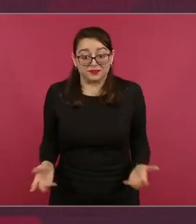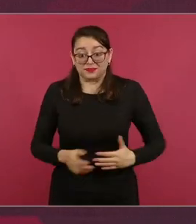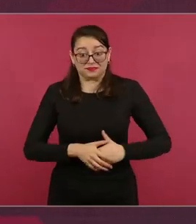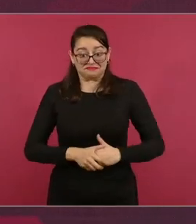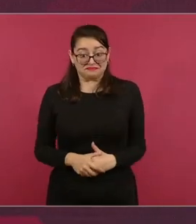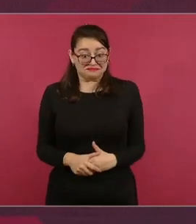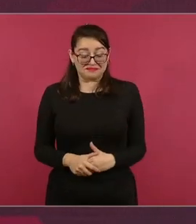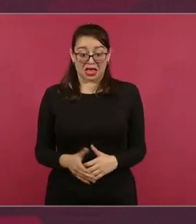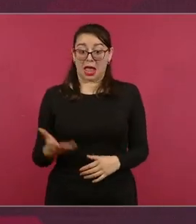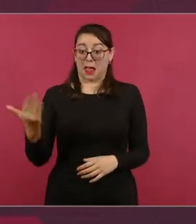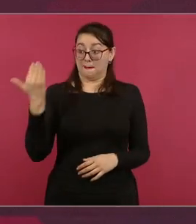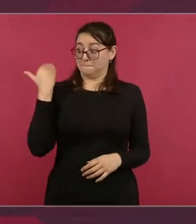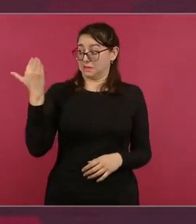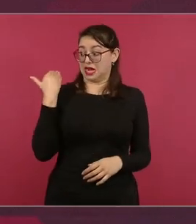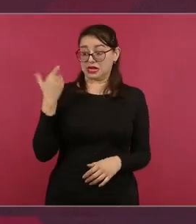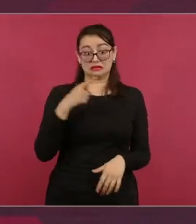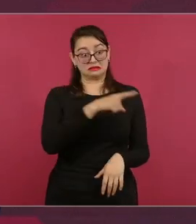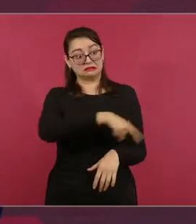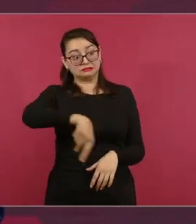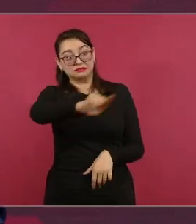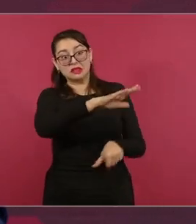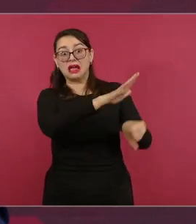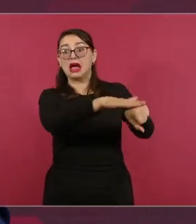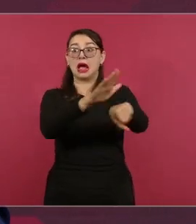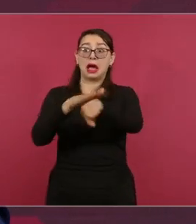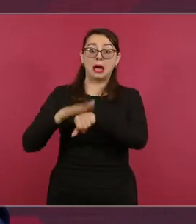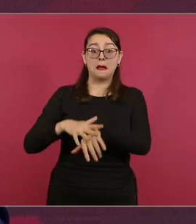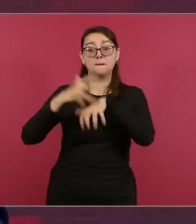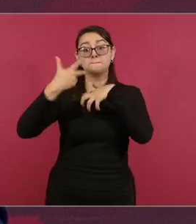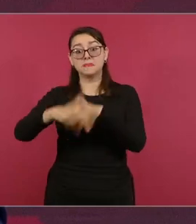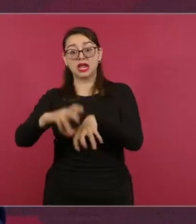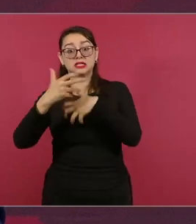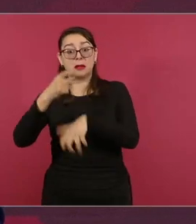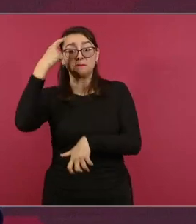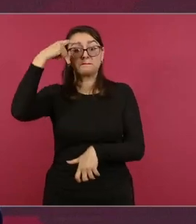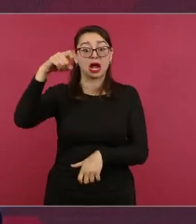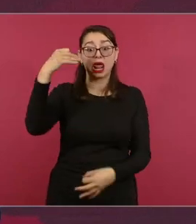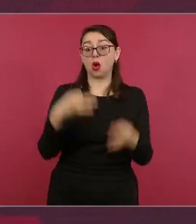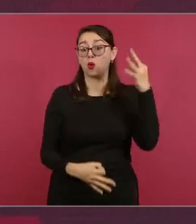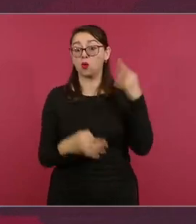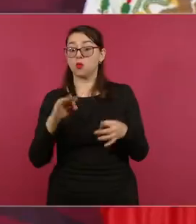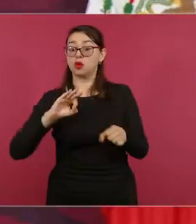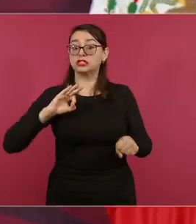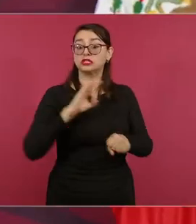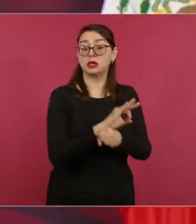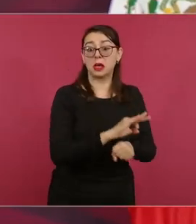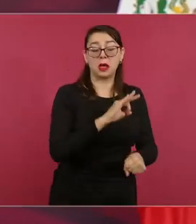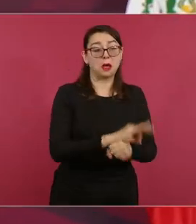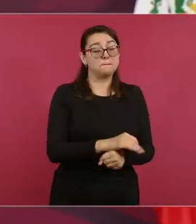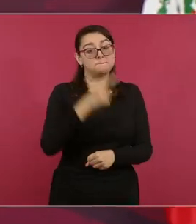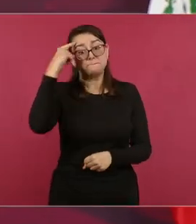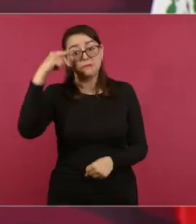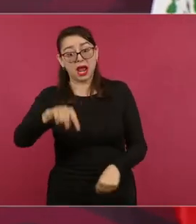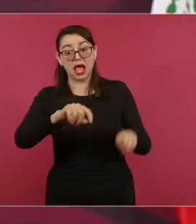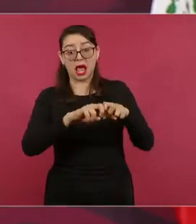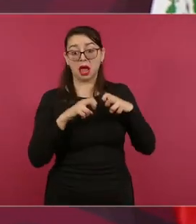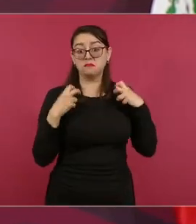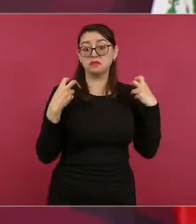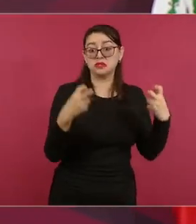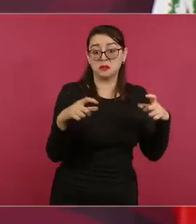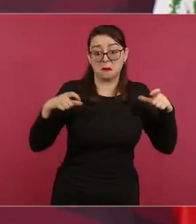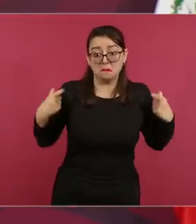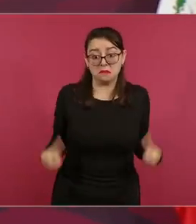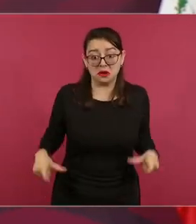¿cómo va a ir la gente a esas manifestaciones? ¿Para que siga ganando un ministro 700